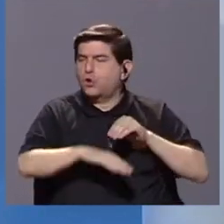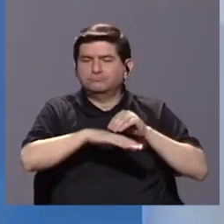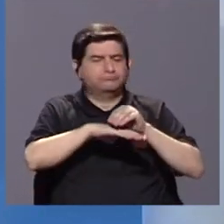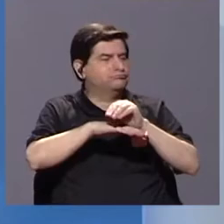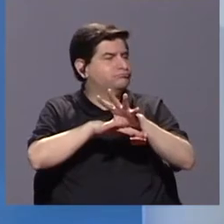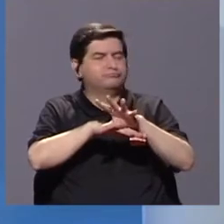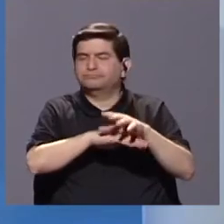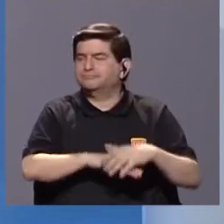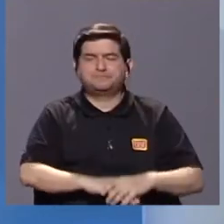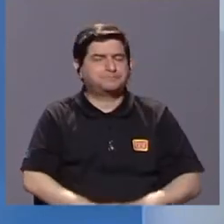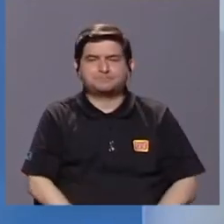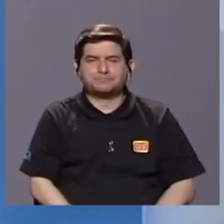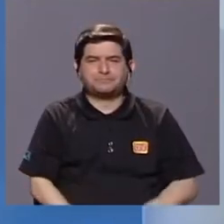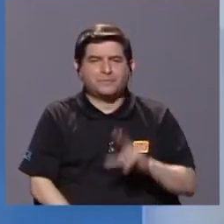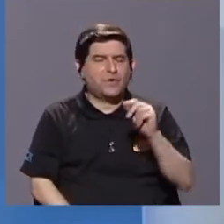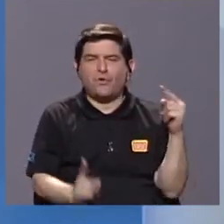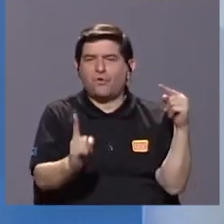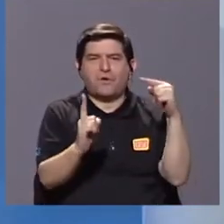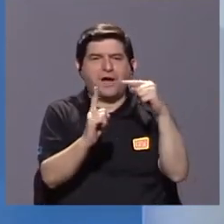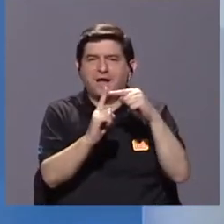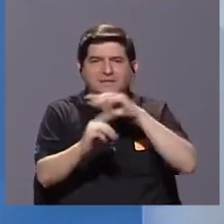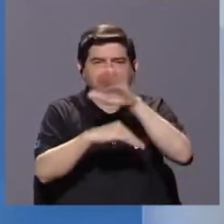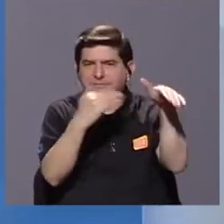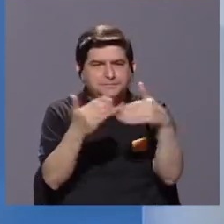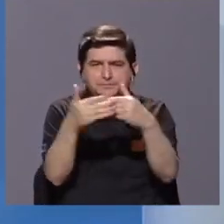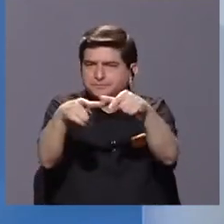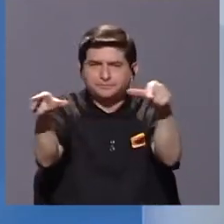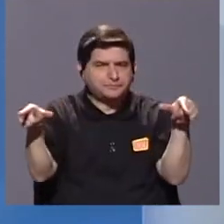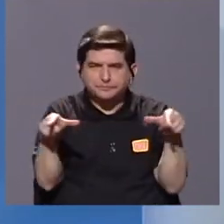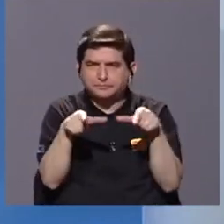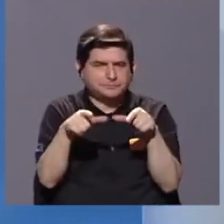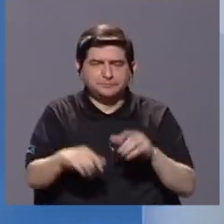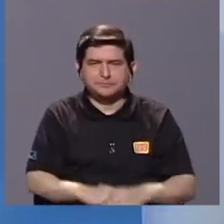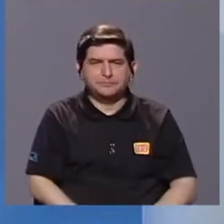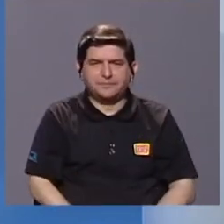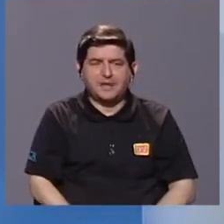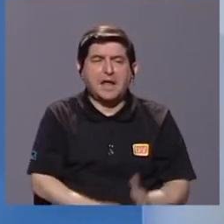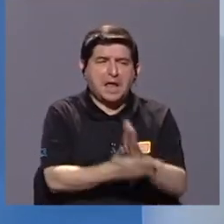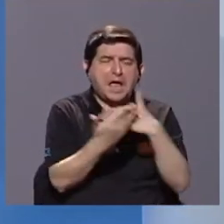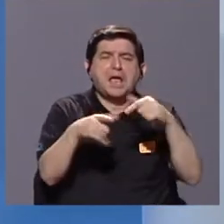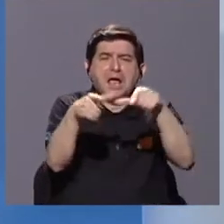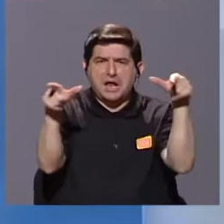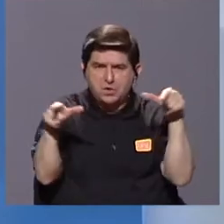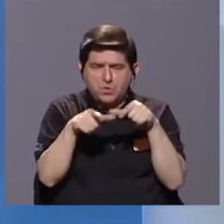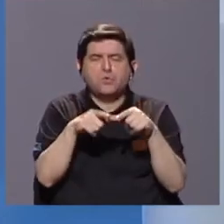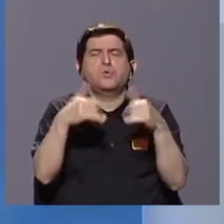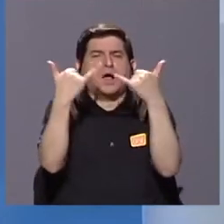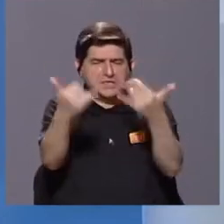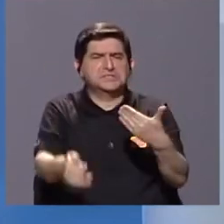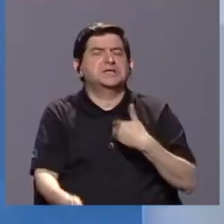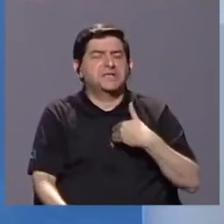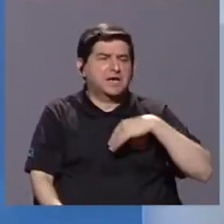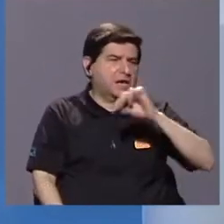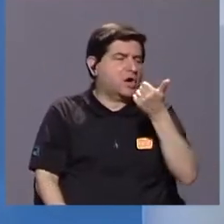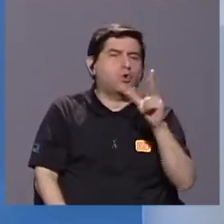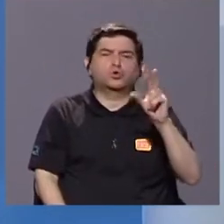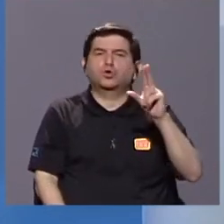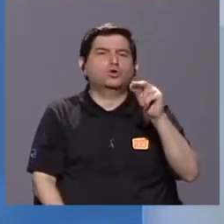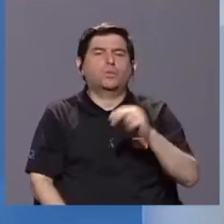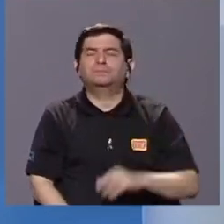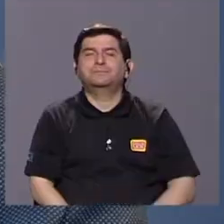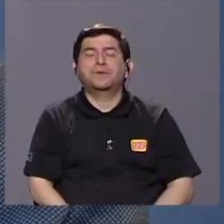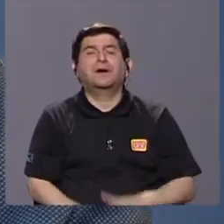suficiente, la luz no ha llegado lo suficiente, va por, a ciertas partes del territorio ya llegó y a otras no. otras no,